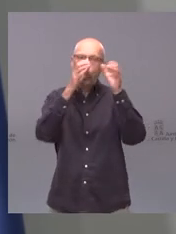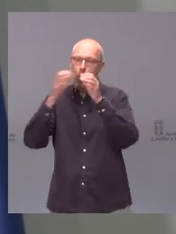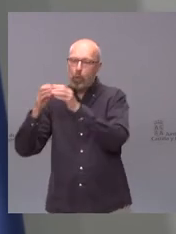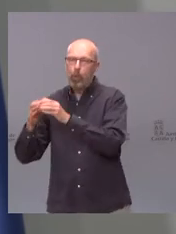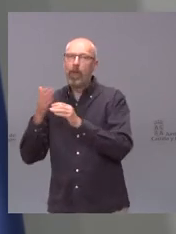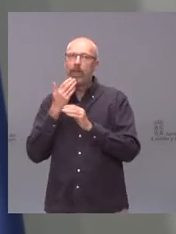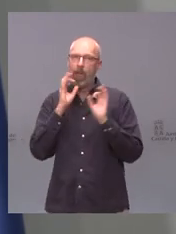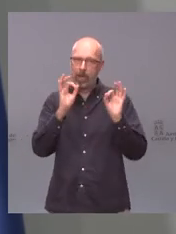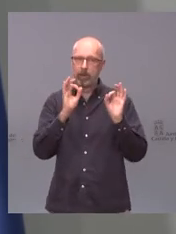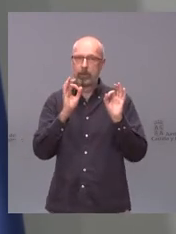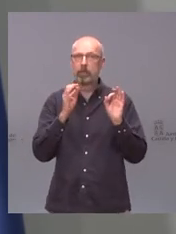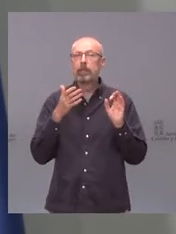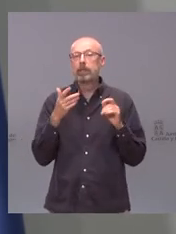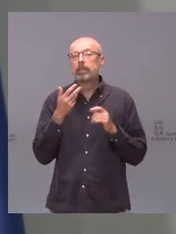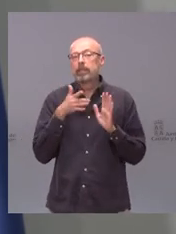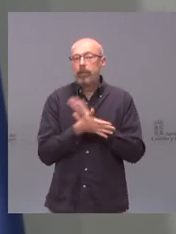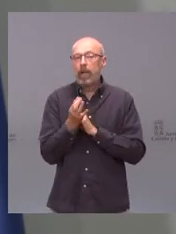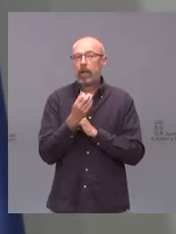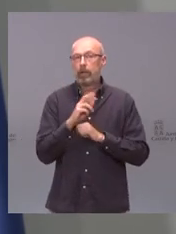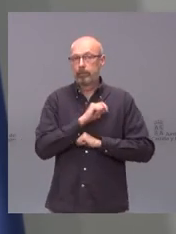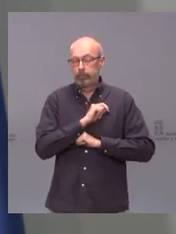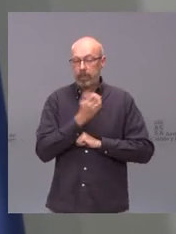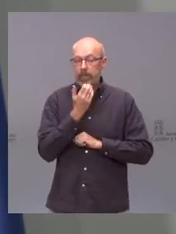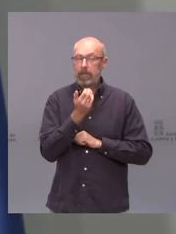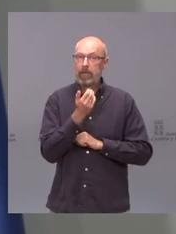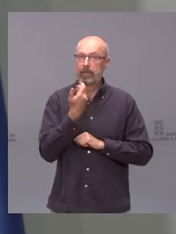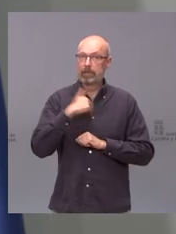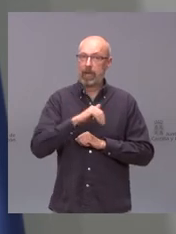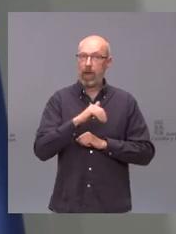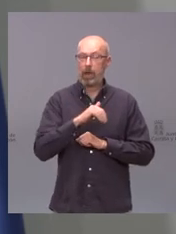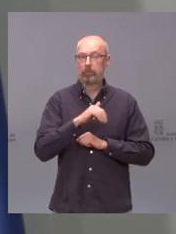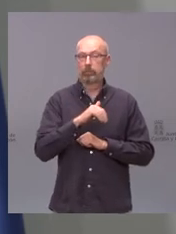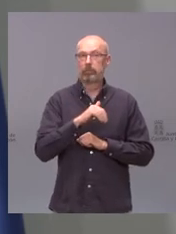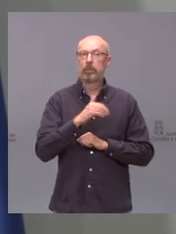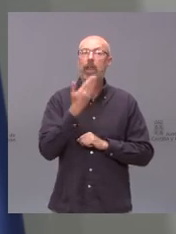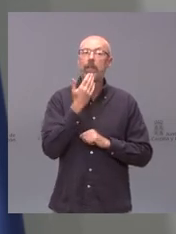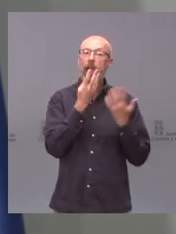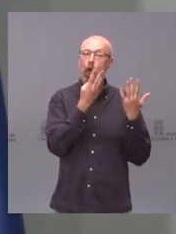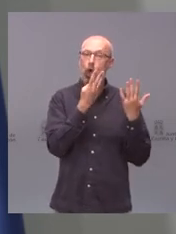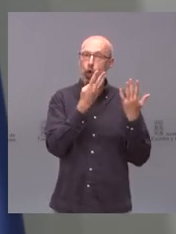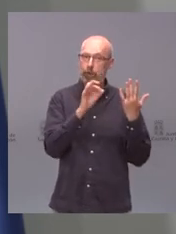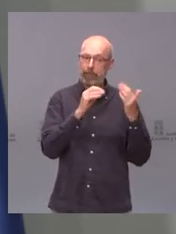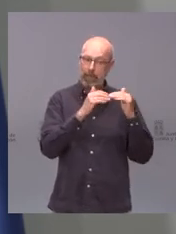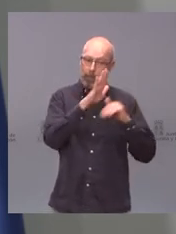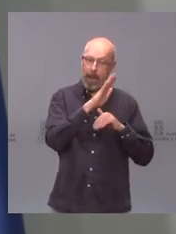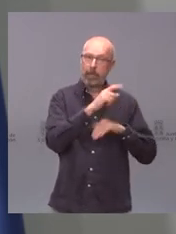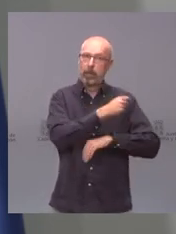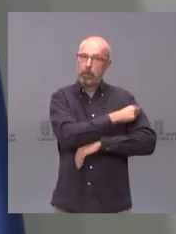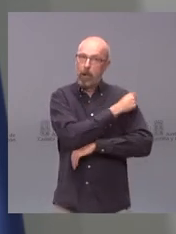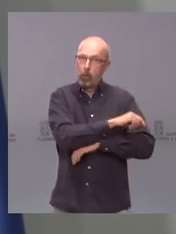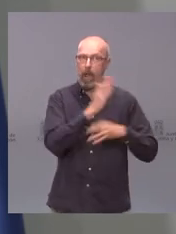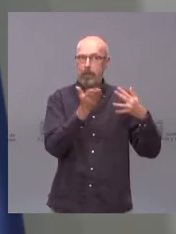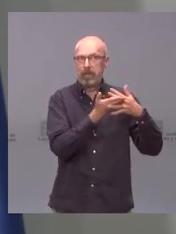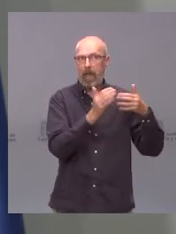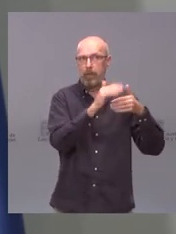de haber vacunado a más de la mitad de la población de mayores de 80 con al menos una dosis y prácticamente